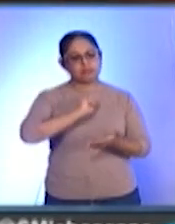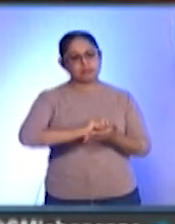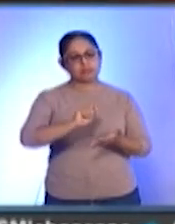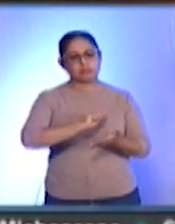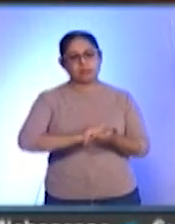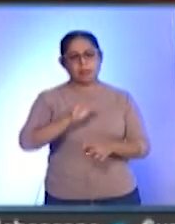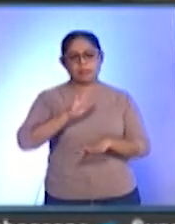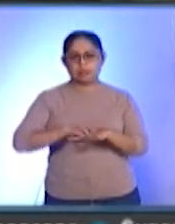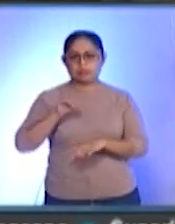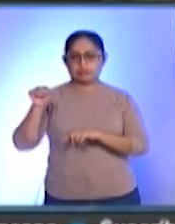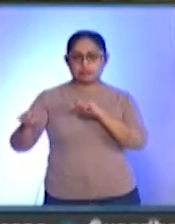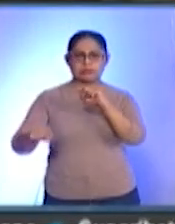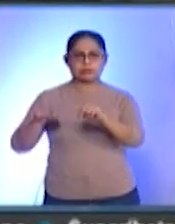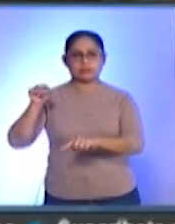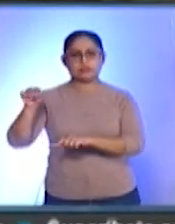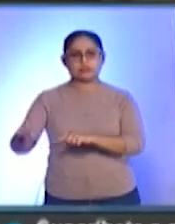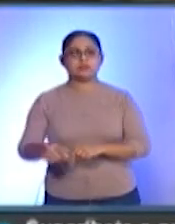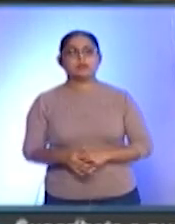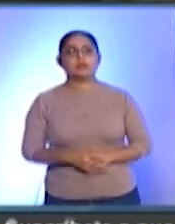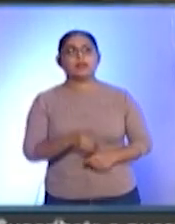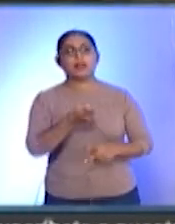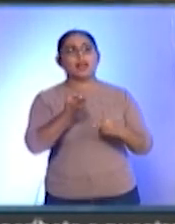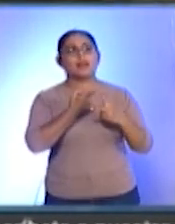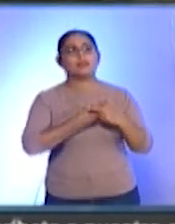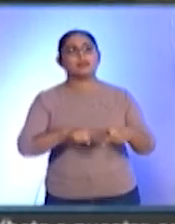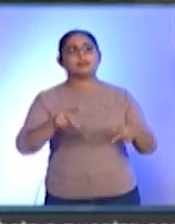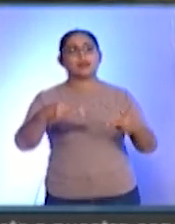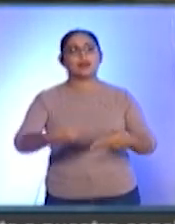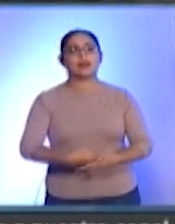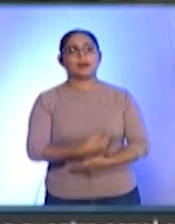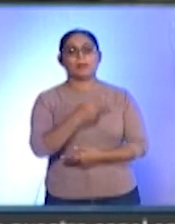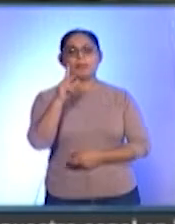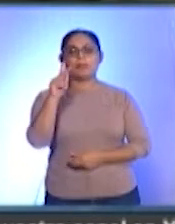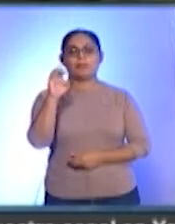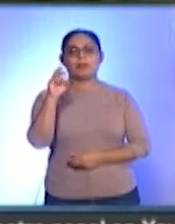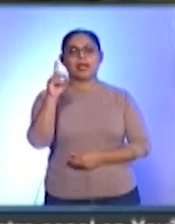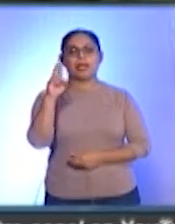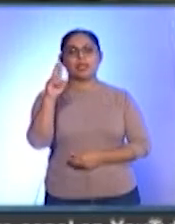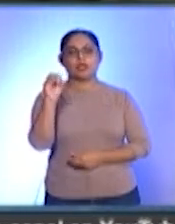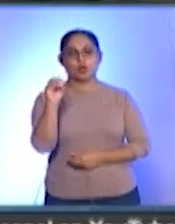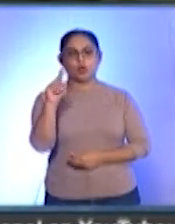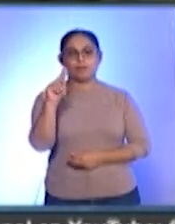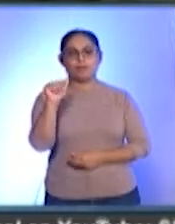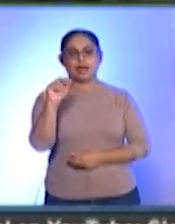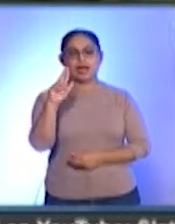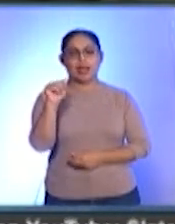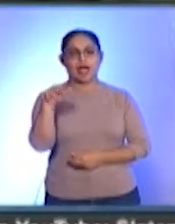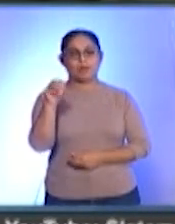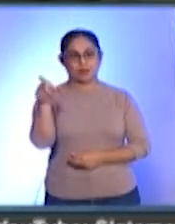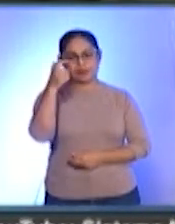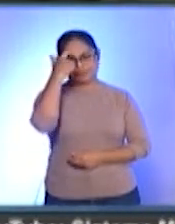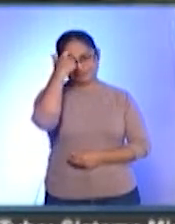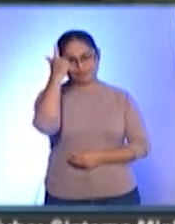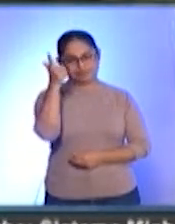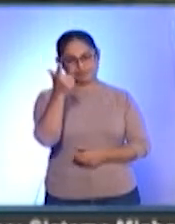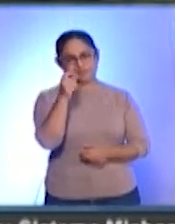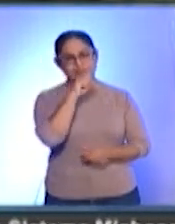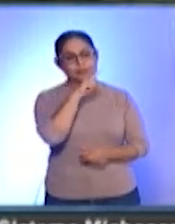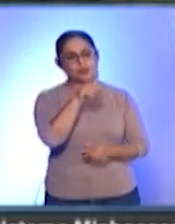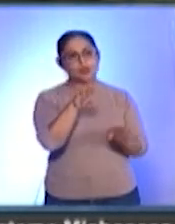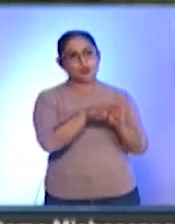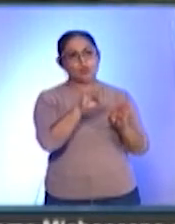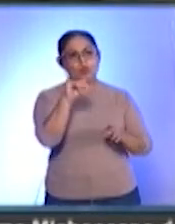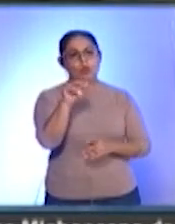letras nacionales. Incluso propició el nacimiento de Pedro Páramo, obra que dos años más tarde consagraría a Juan